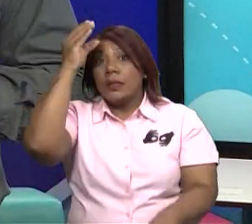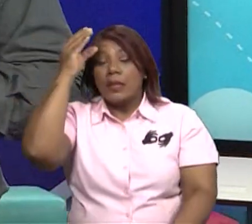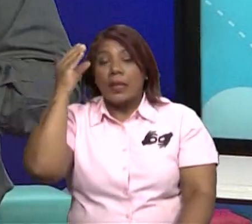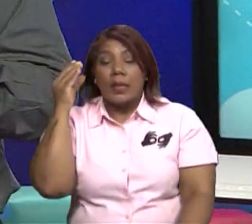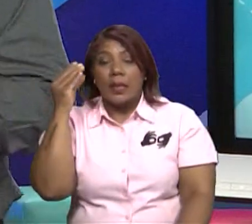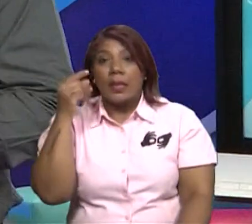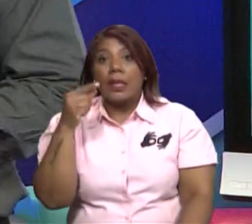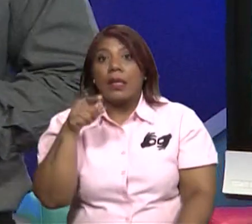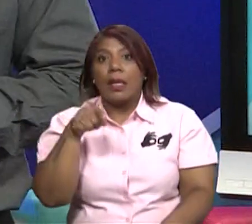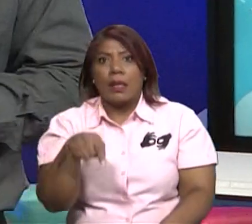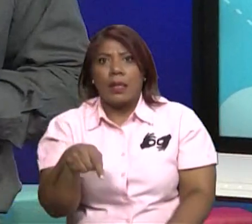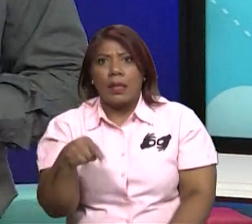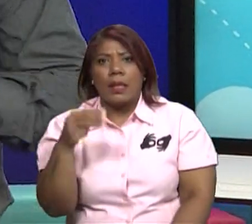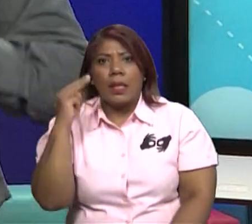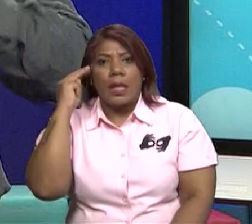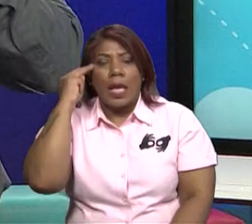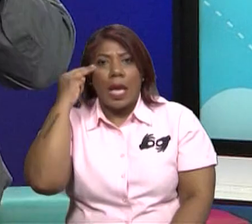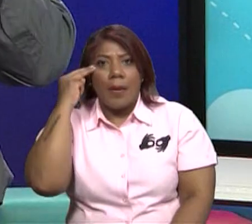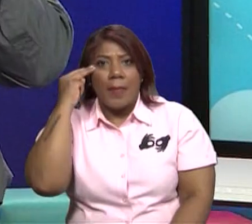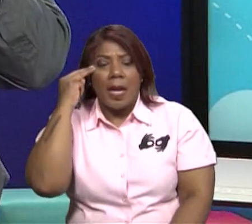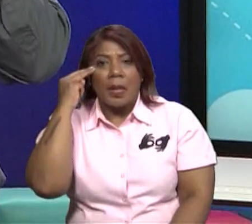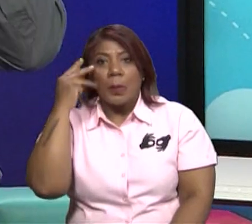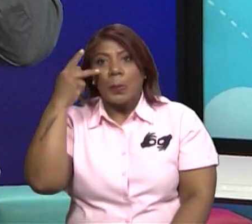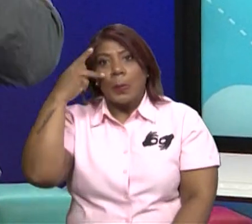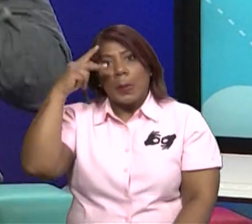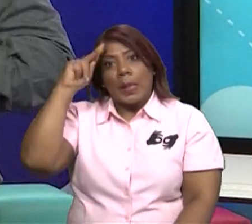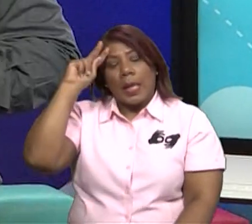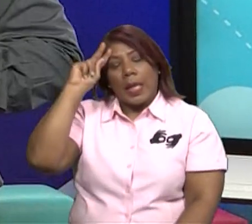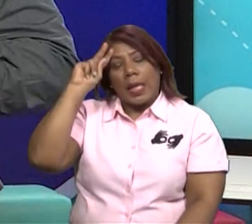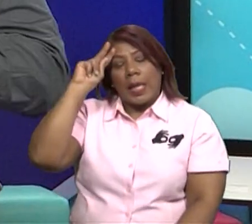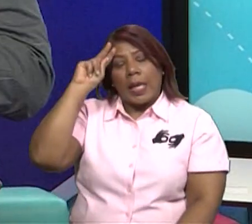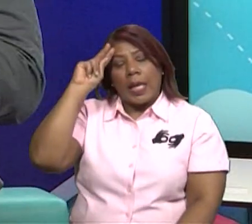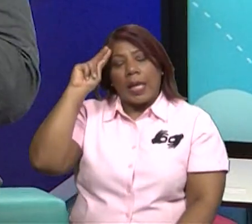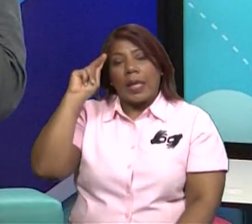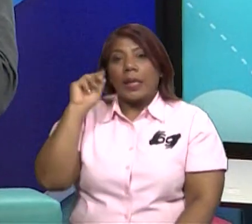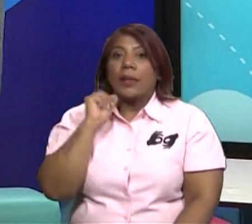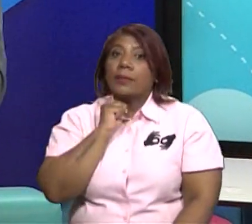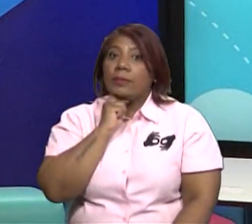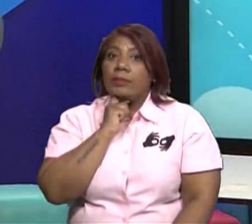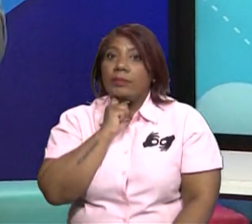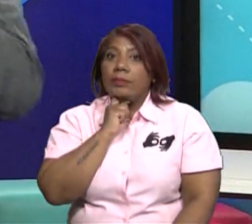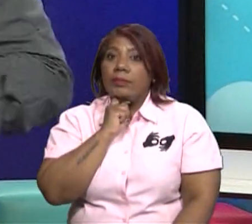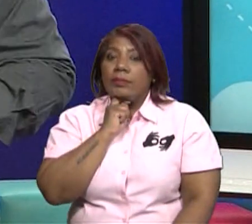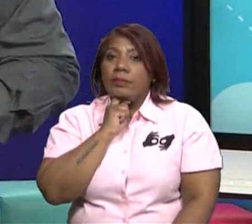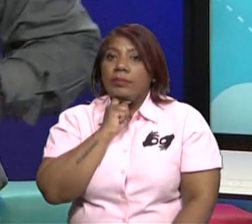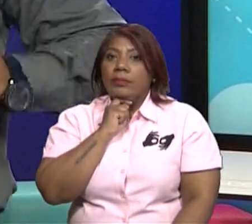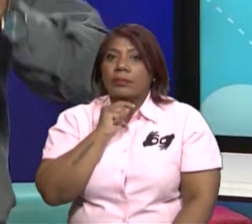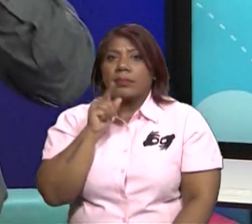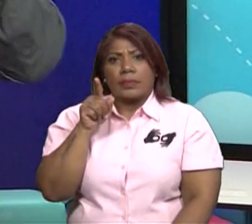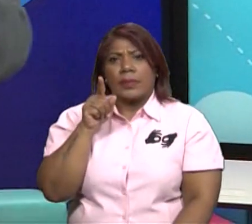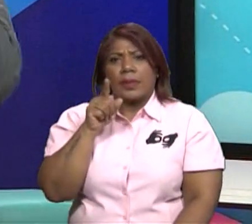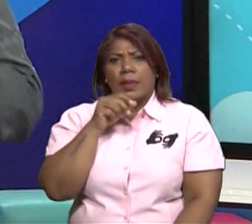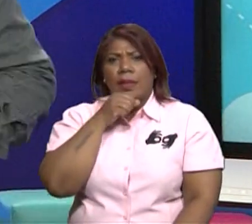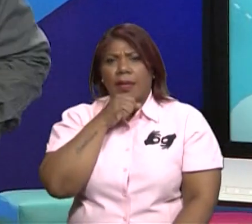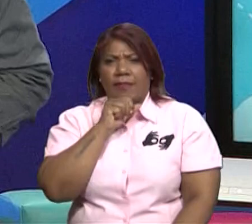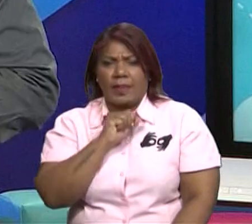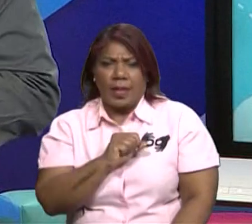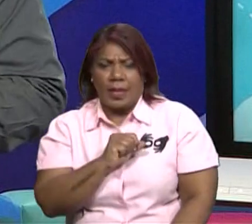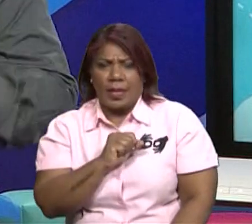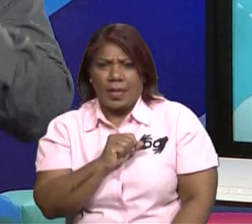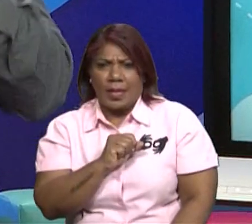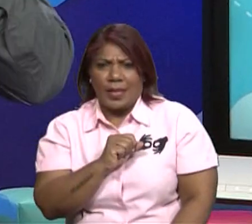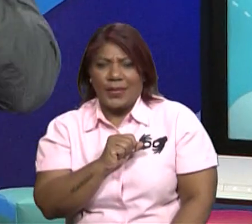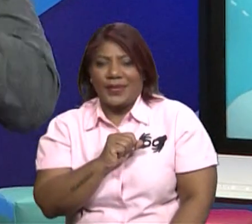Carlita y ellas pueden, yo no sé si serán viejitas como yo soy viejito. Pero, a ver,